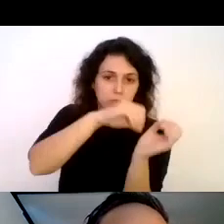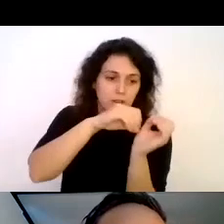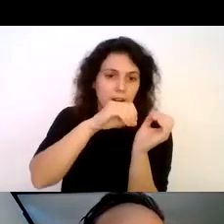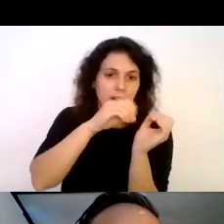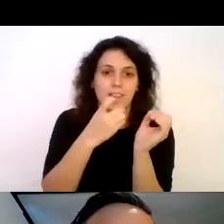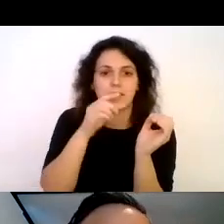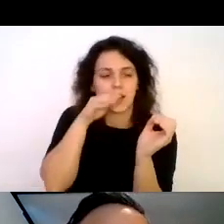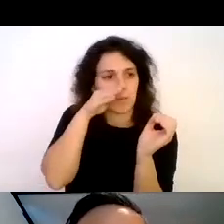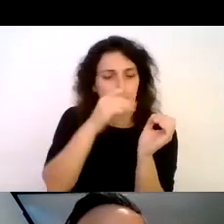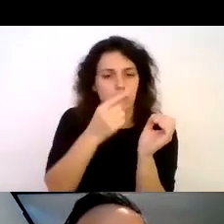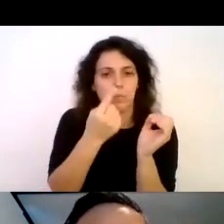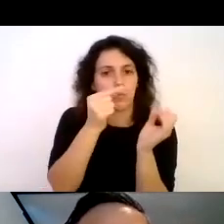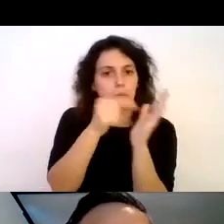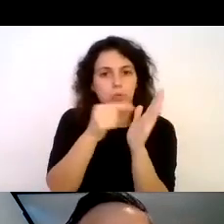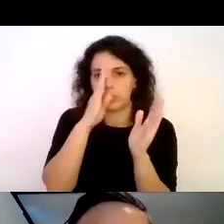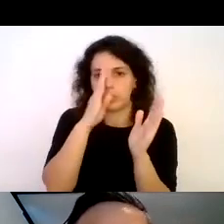enfocar.